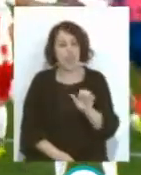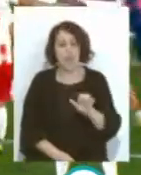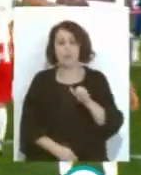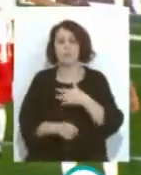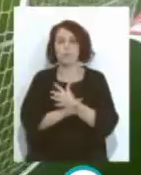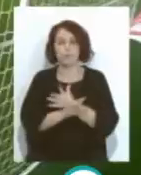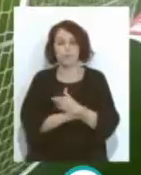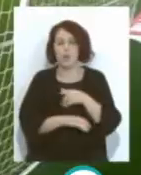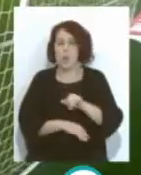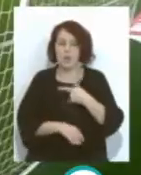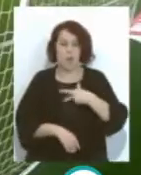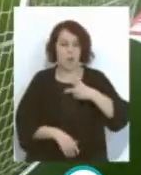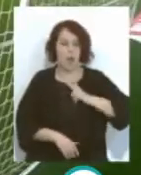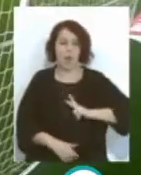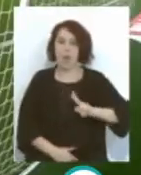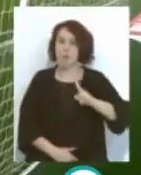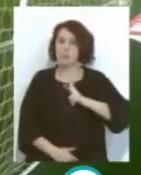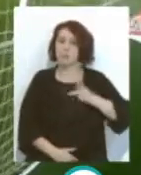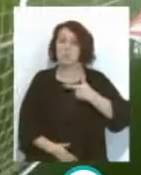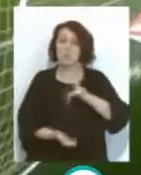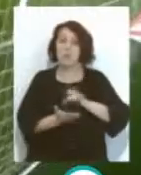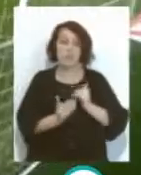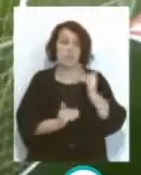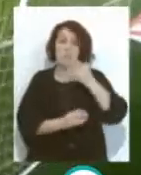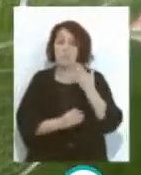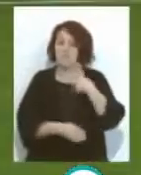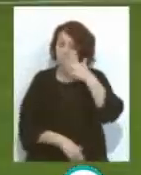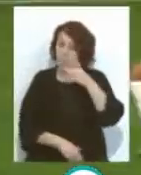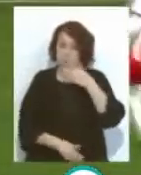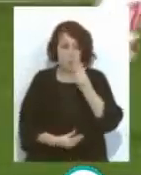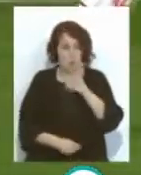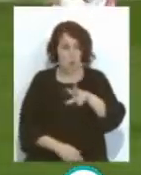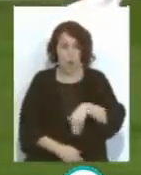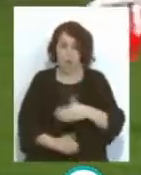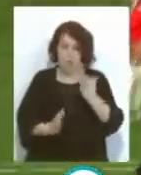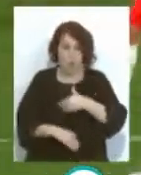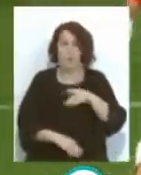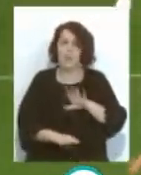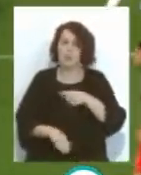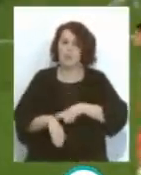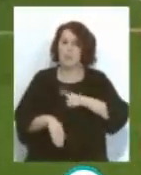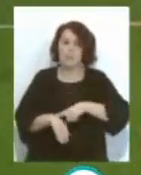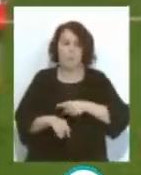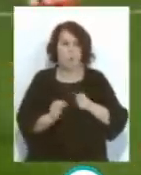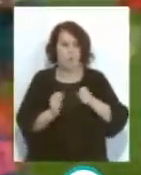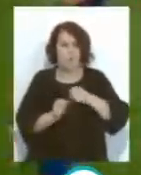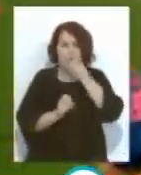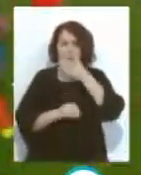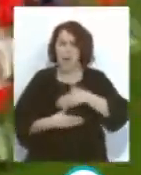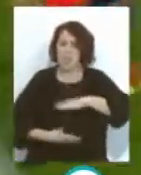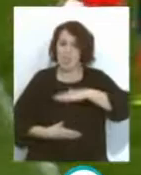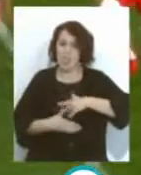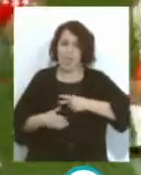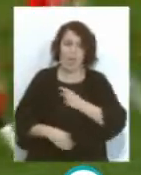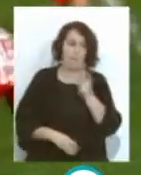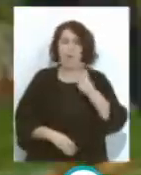Que tiene una elegancia Cuando no tiene Mucha altura El francés Pero mide muy bien Los tiempos Tiene una capacidad De salida